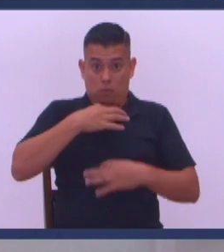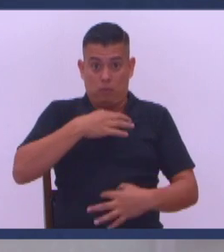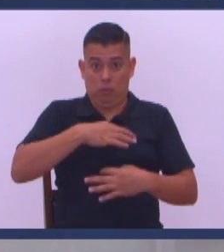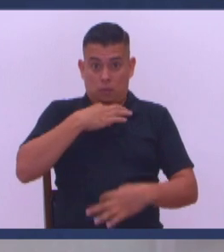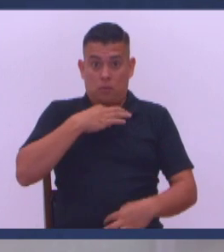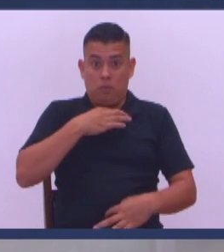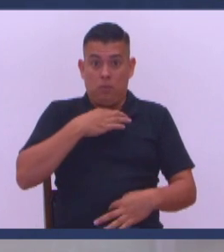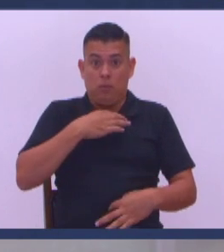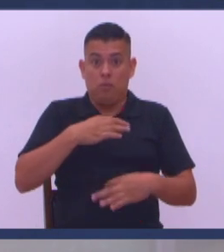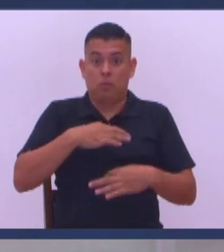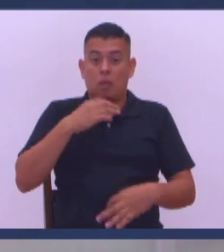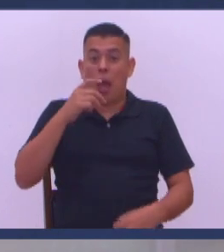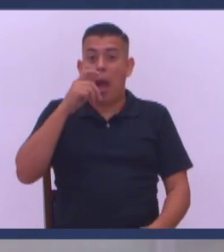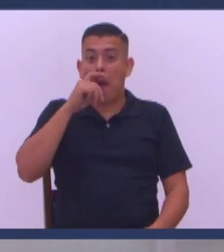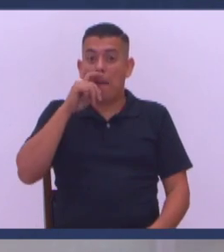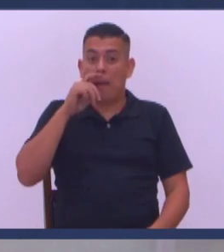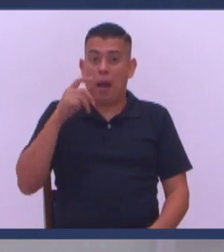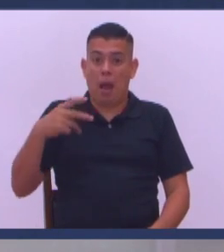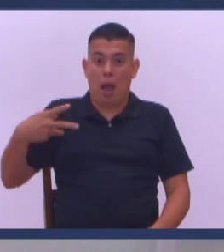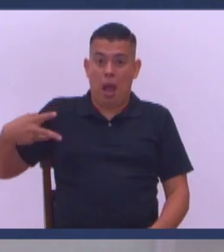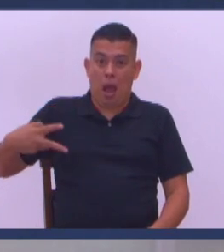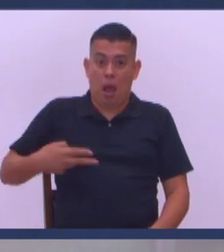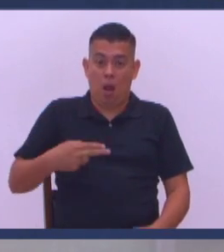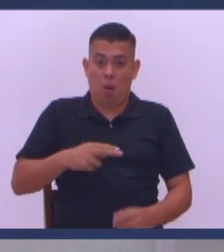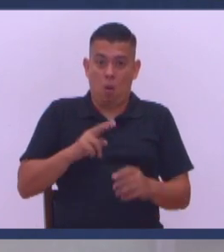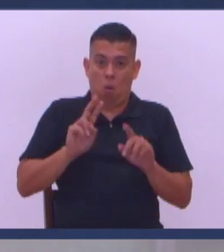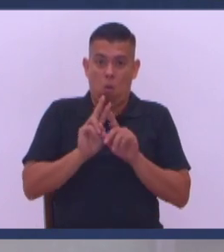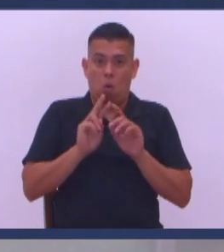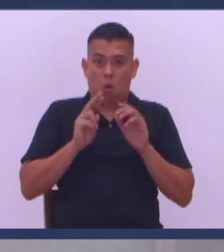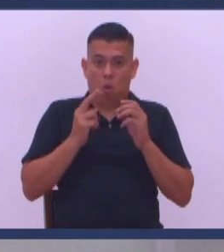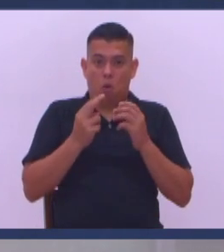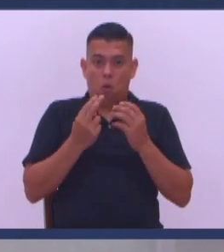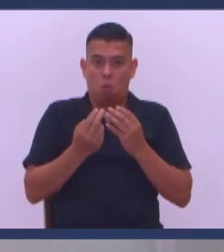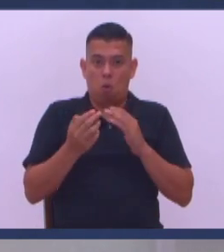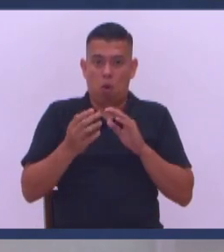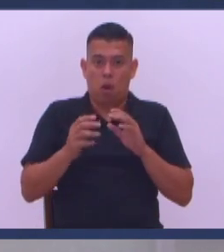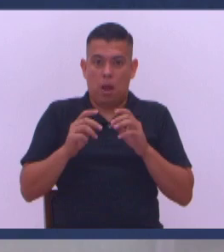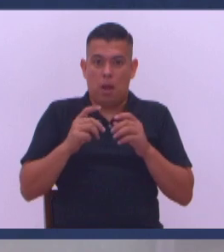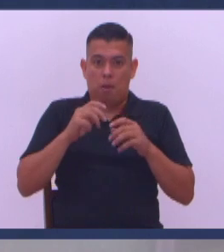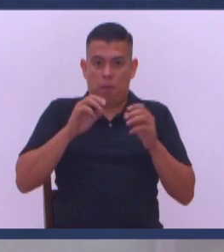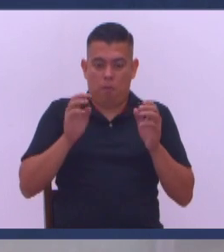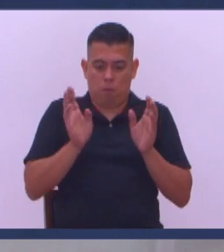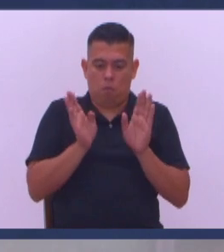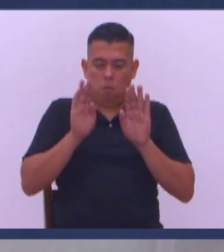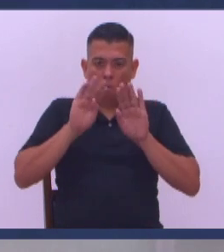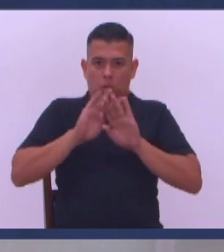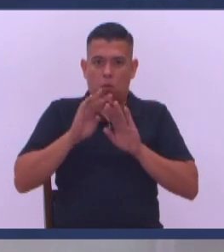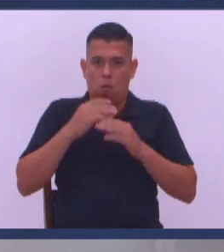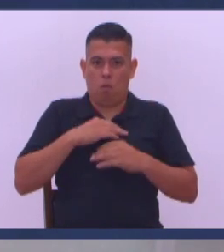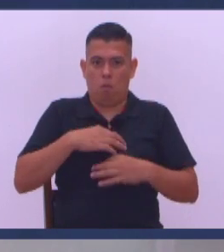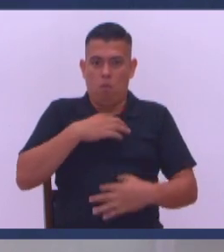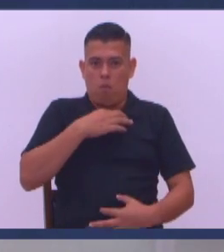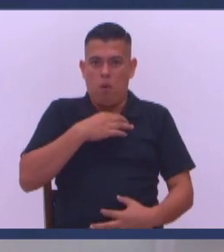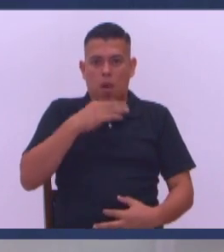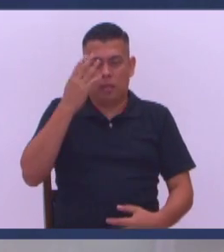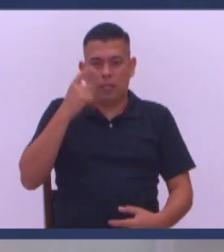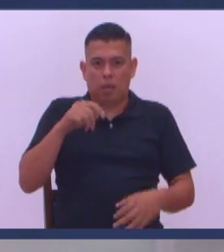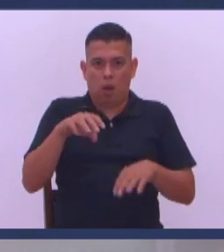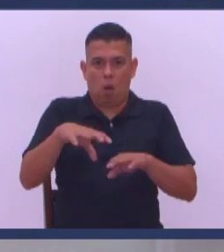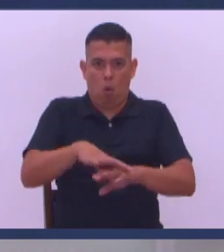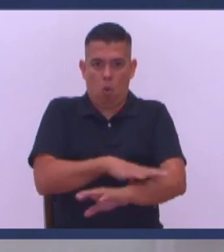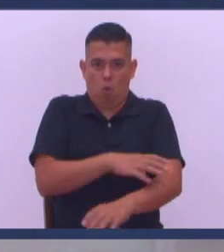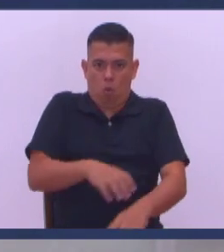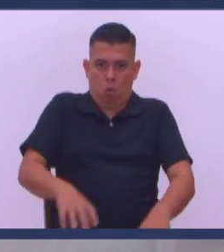utilizaba Eran corbatas De mi papá Que las cortábamos Por el lado de atrás Y la parte esa La hacíamos para adentro Y así andaba la corbata ¿Sabe que los